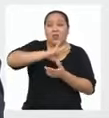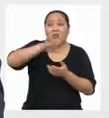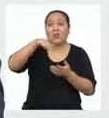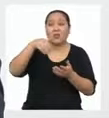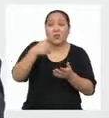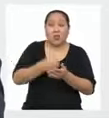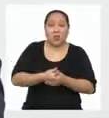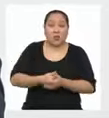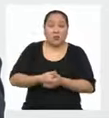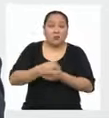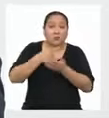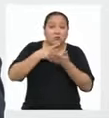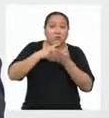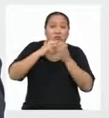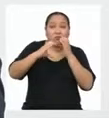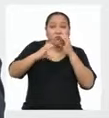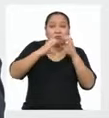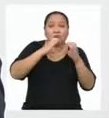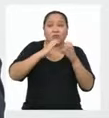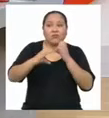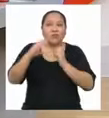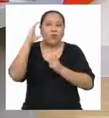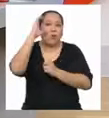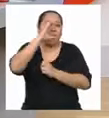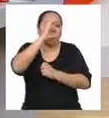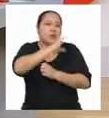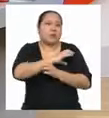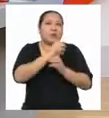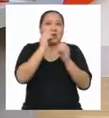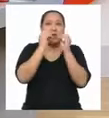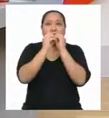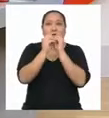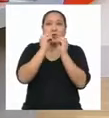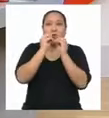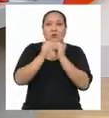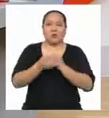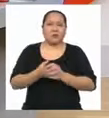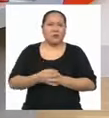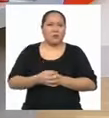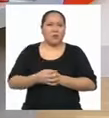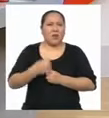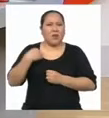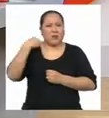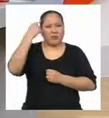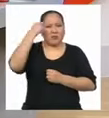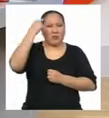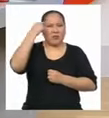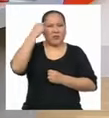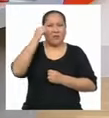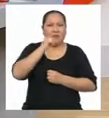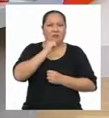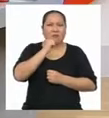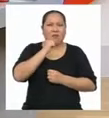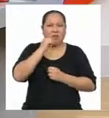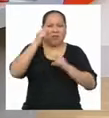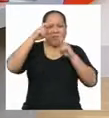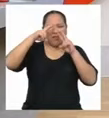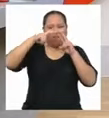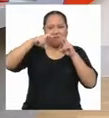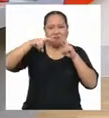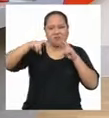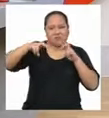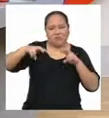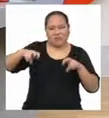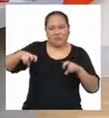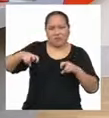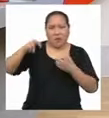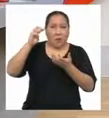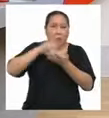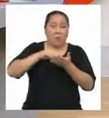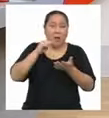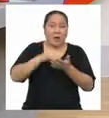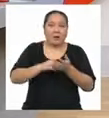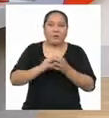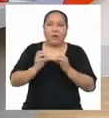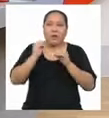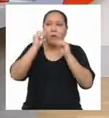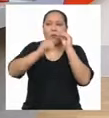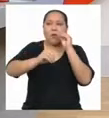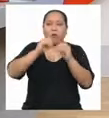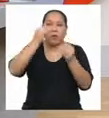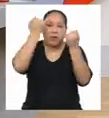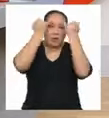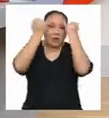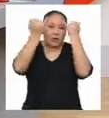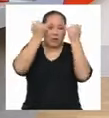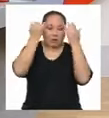través del diálogo buscar las soluciones Pero creo que me falta analizar mejor la situación para poder realizar acciones más